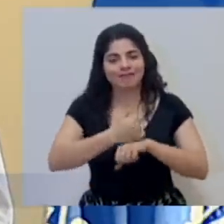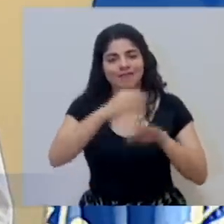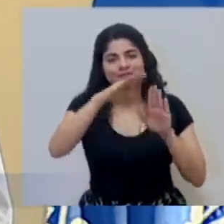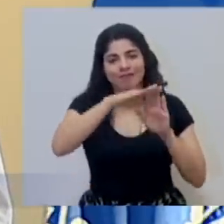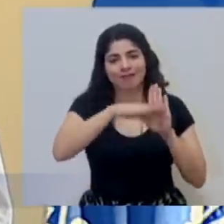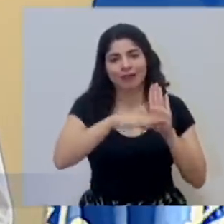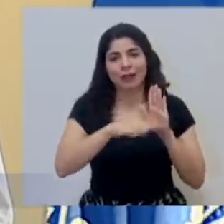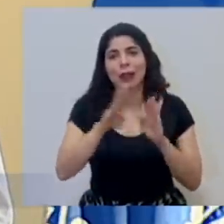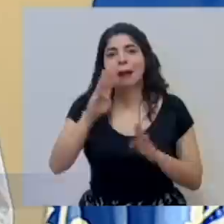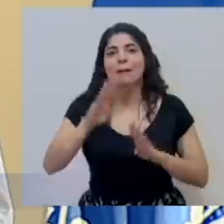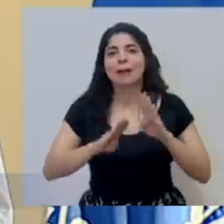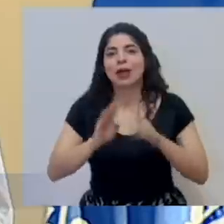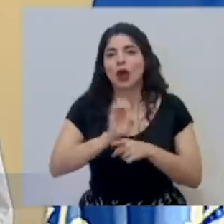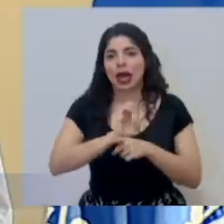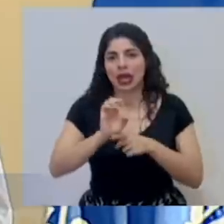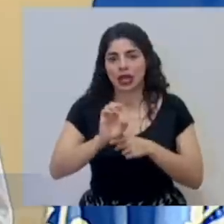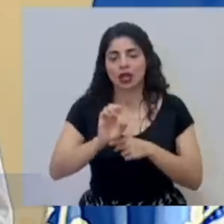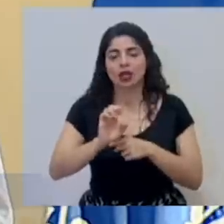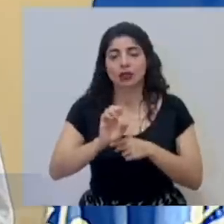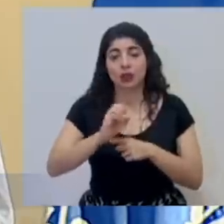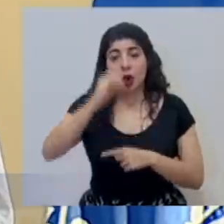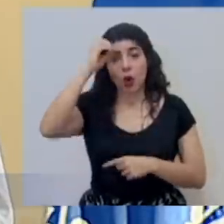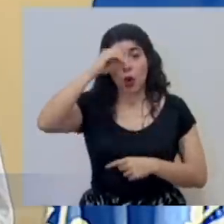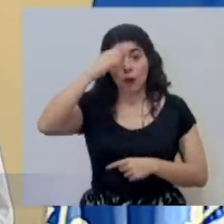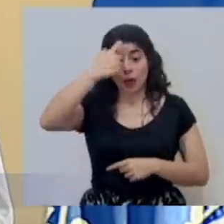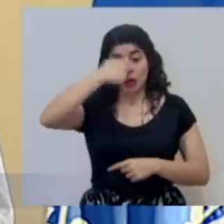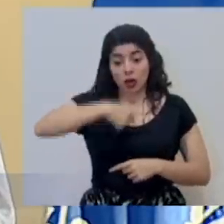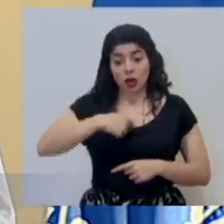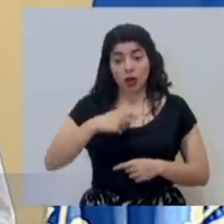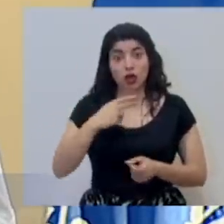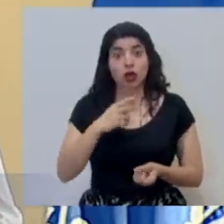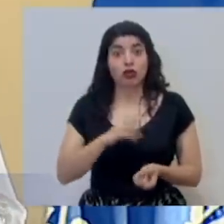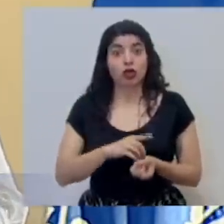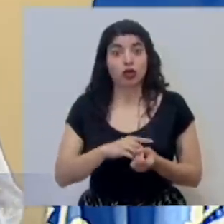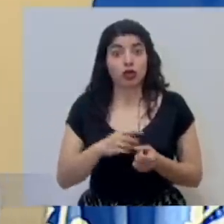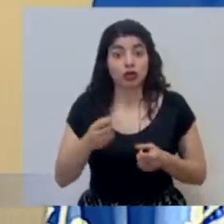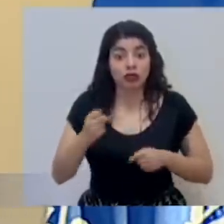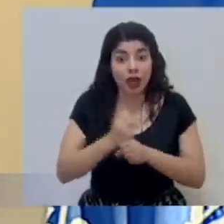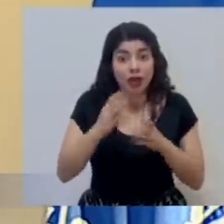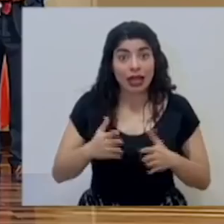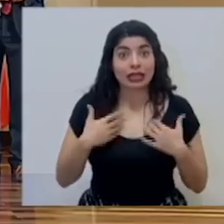lineamientos bioéticos en donde el criterio del personal de salud es fundamental.